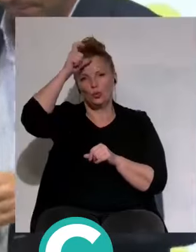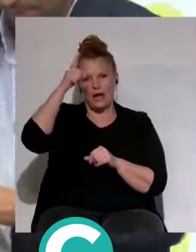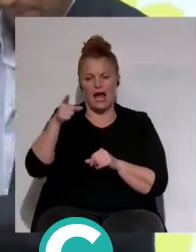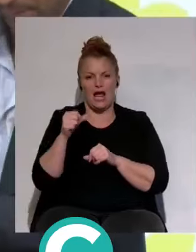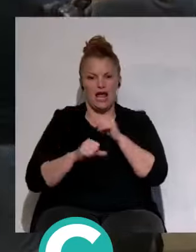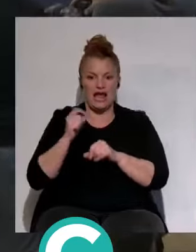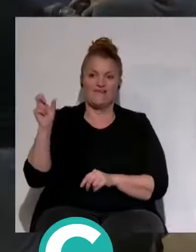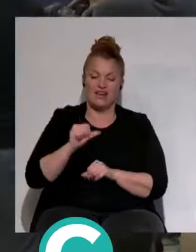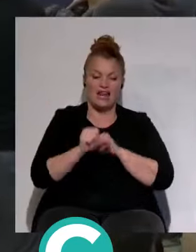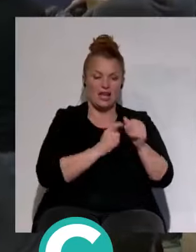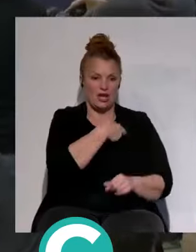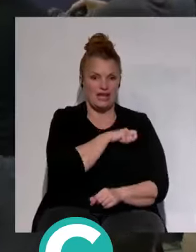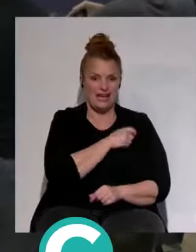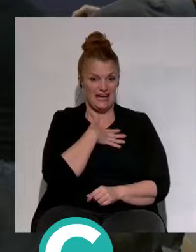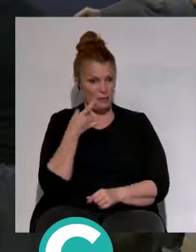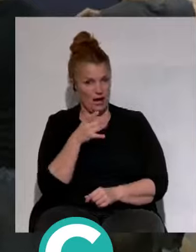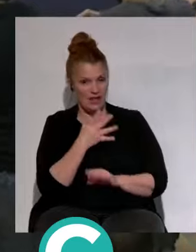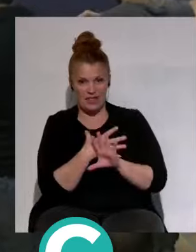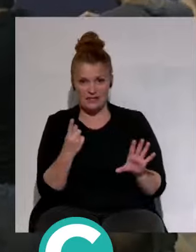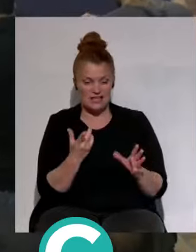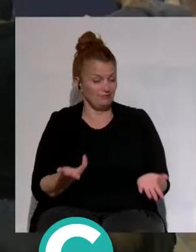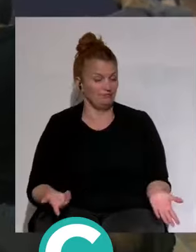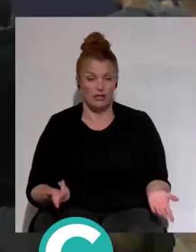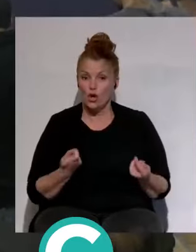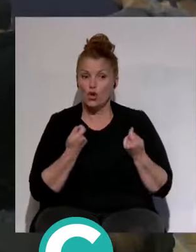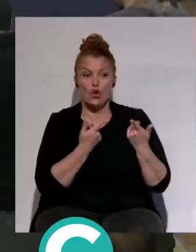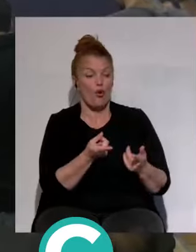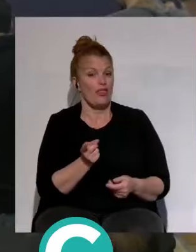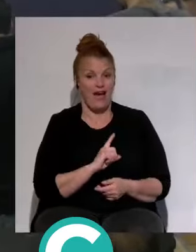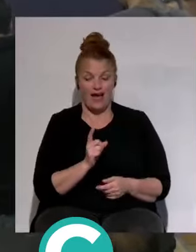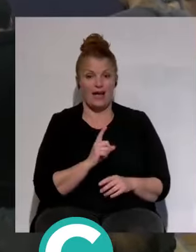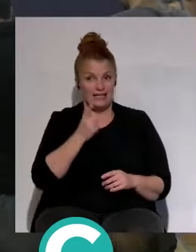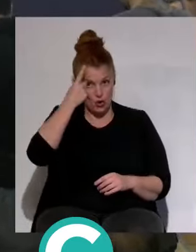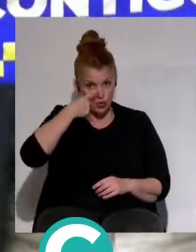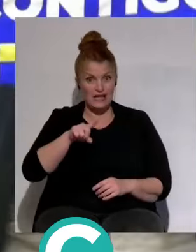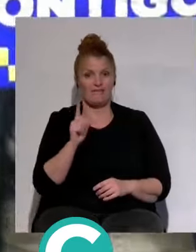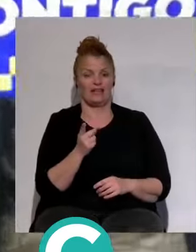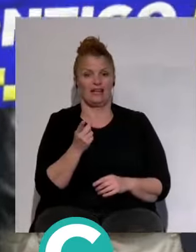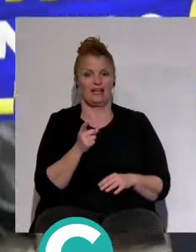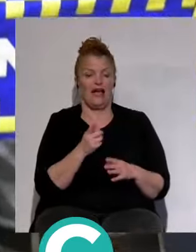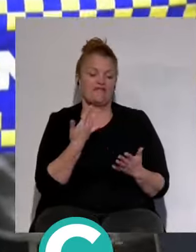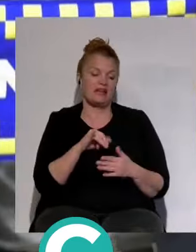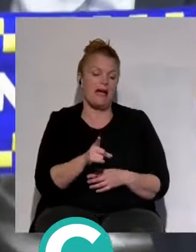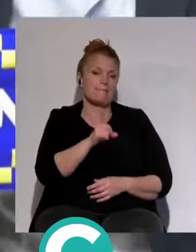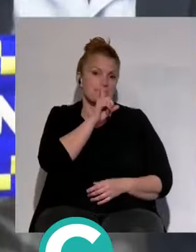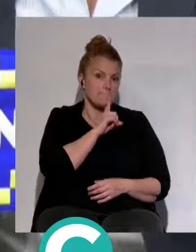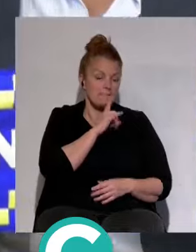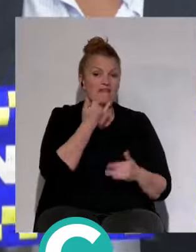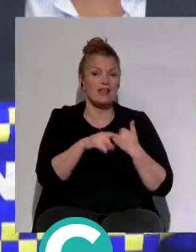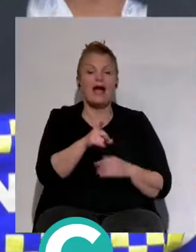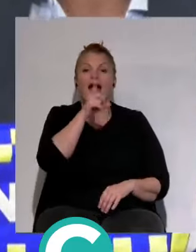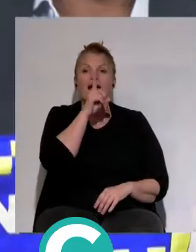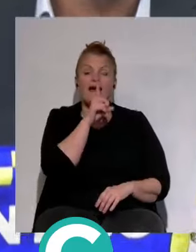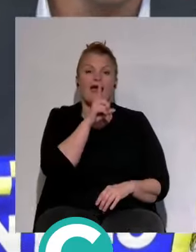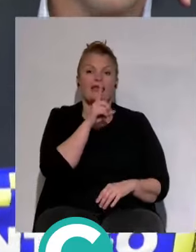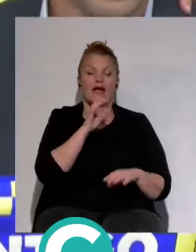ahora se viene a la Liga Española y queremos que marque 16. No le va a ese rendimiento. Y él sabe que no le va a dar ese rendimiento y calla. Entonces, como calla, ¿está